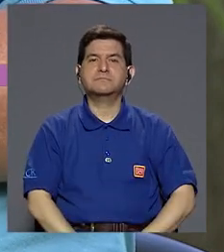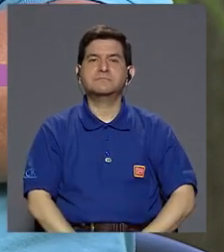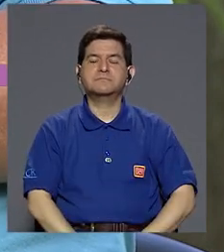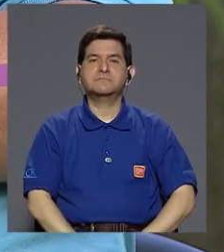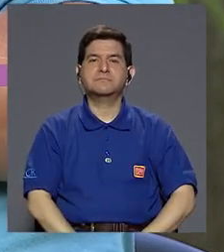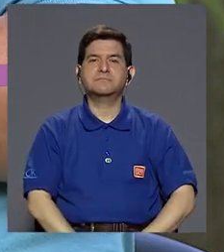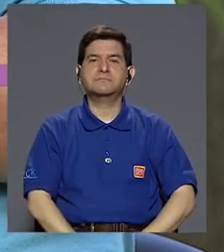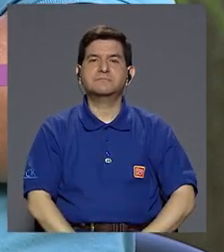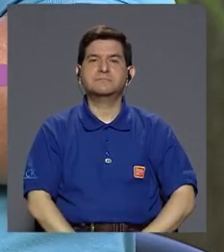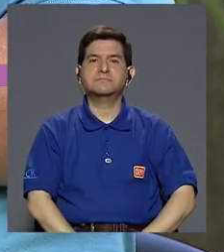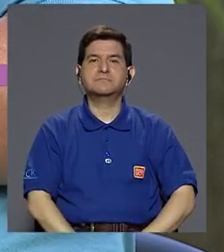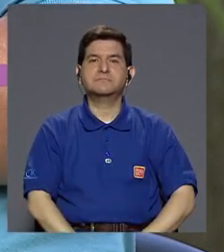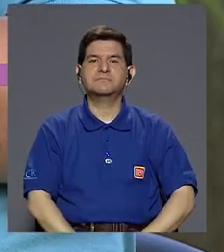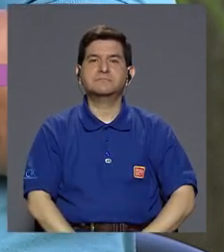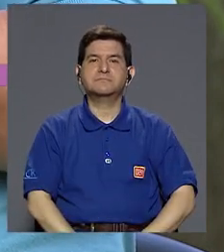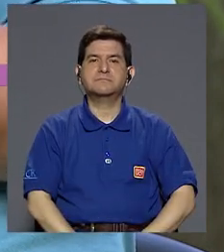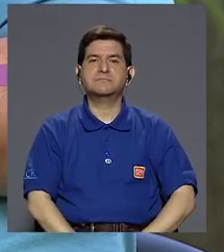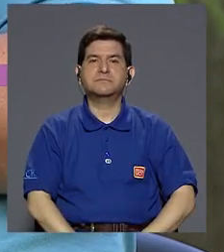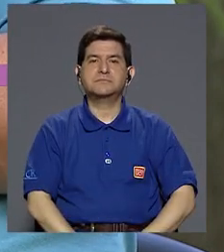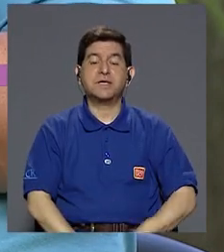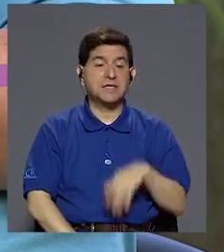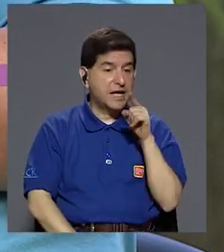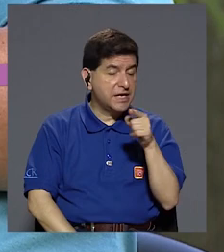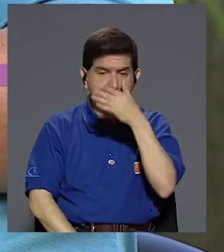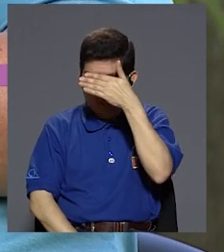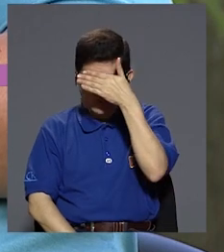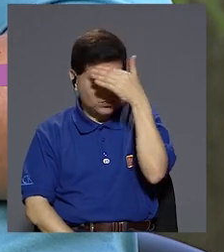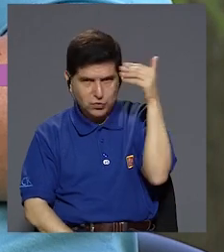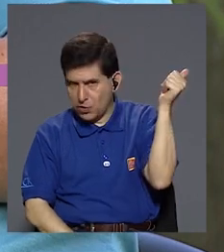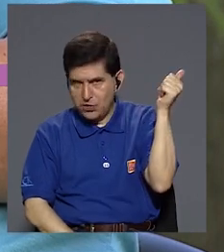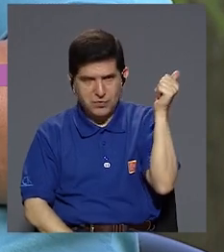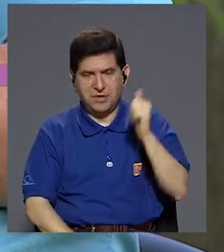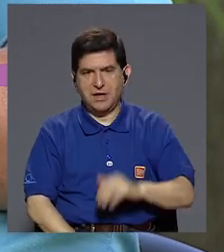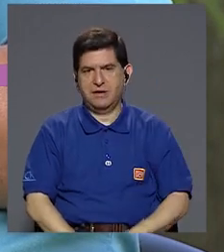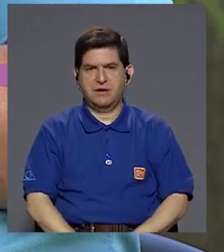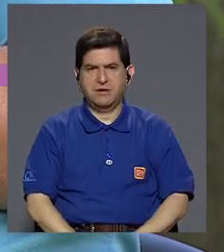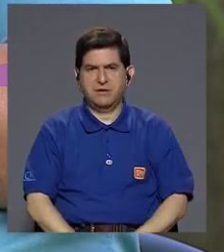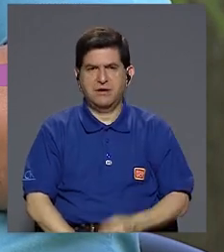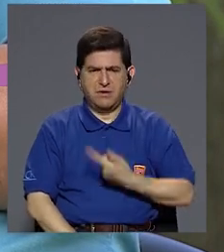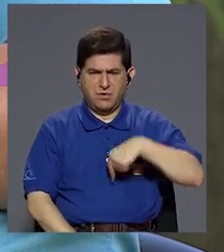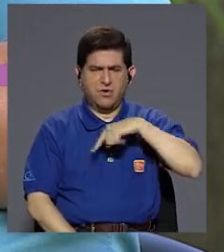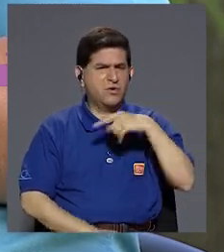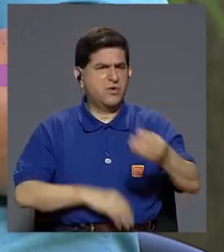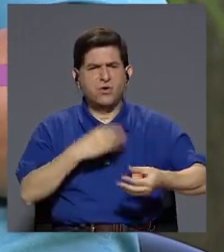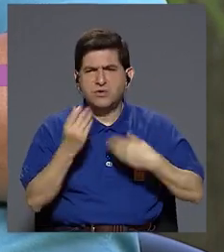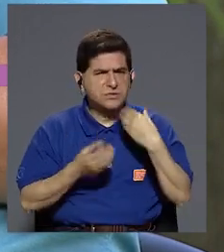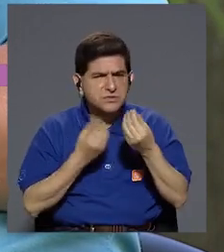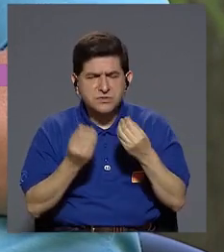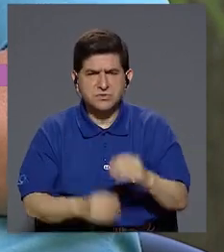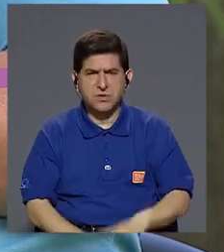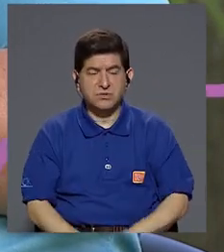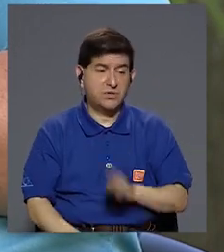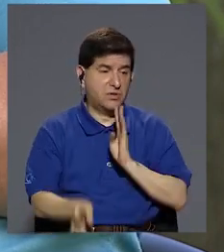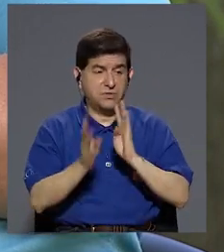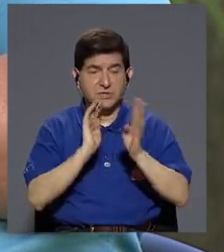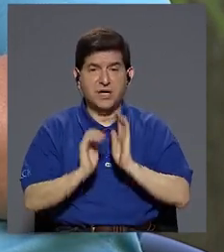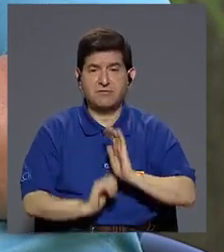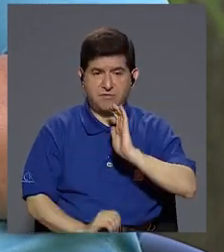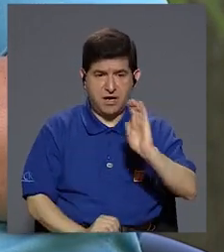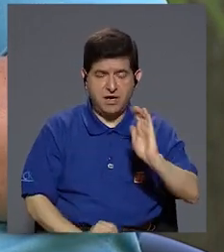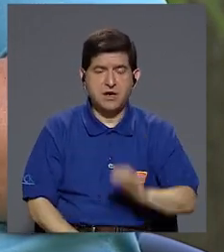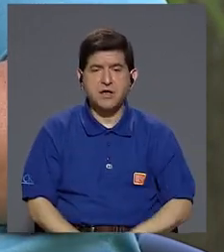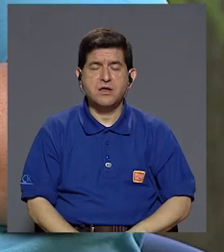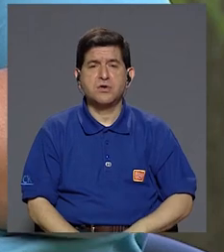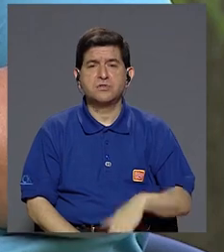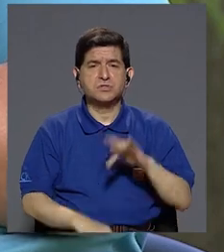Entonces, al no olvidar eso, lo que debemos de hacer es, cuando estamos hablando de niños en